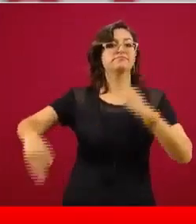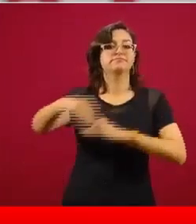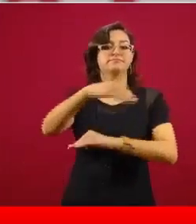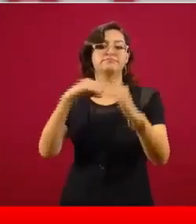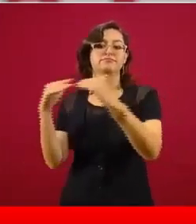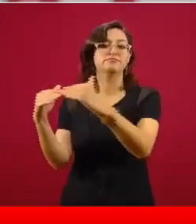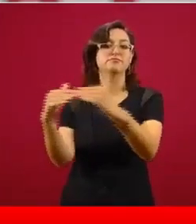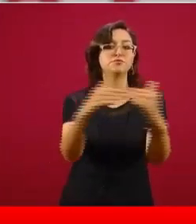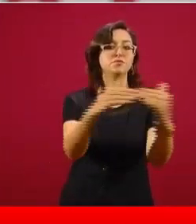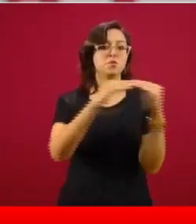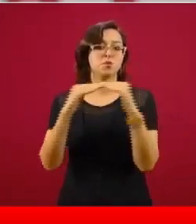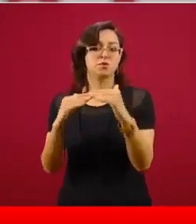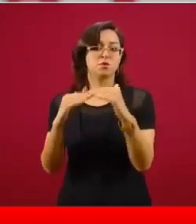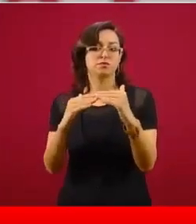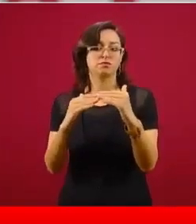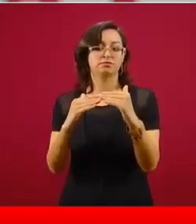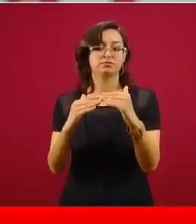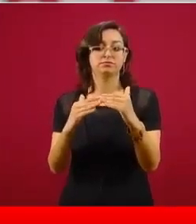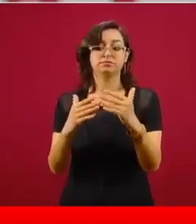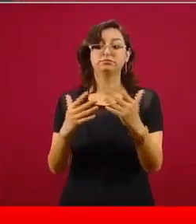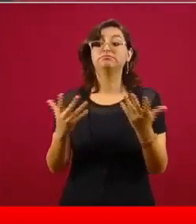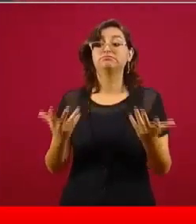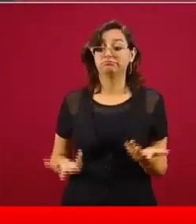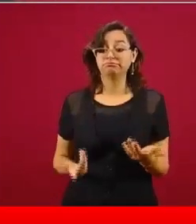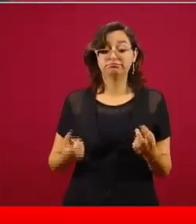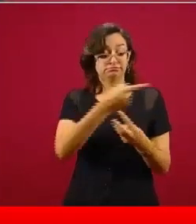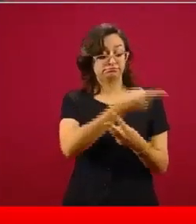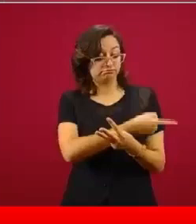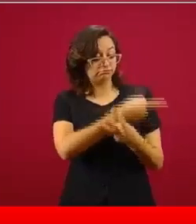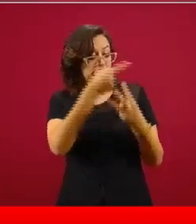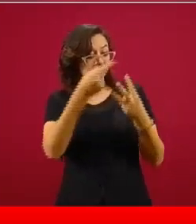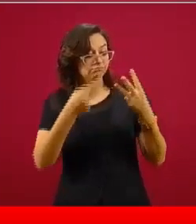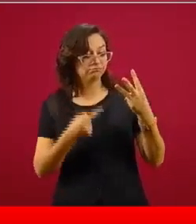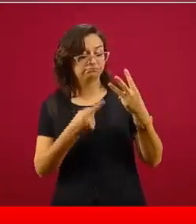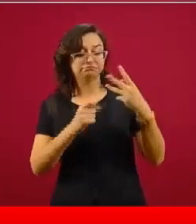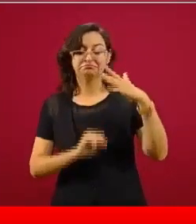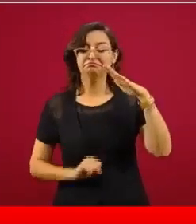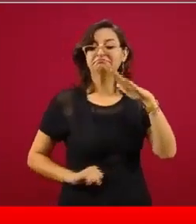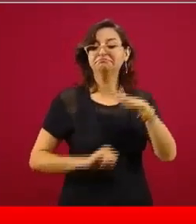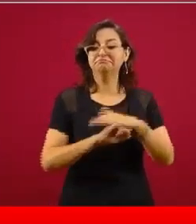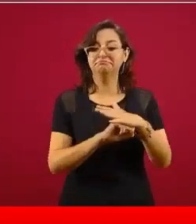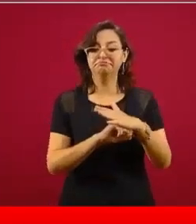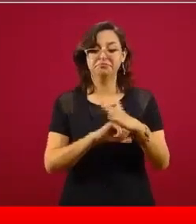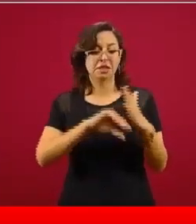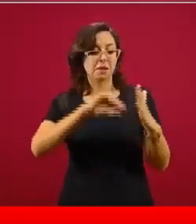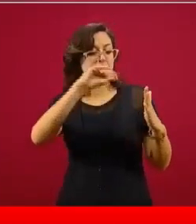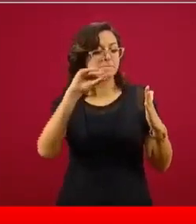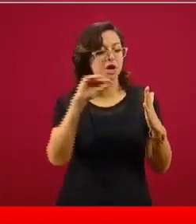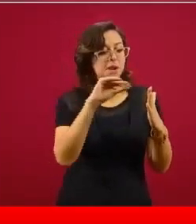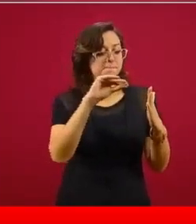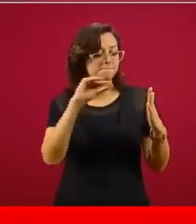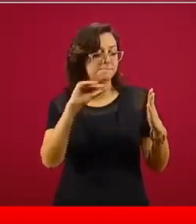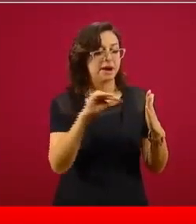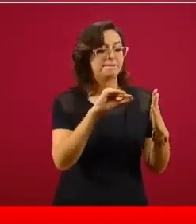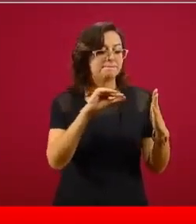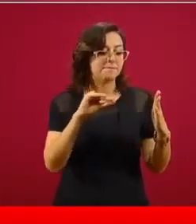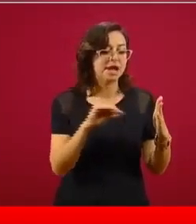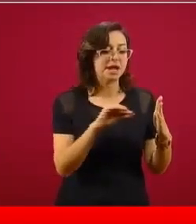sobre esas bases es que elaboramos ya nuestro plan